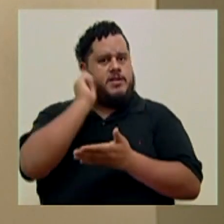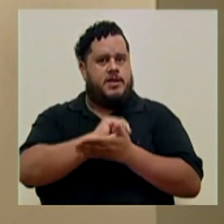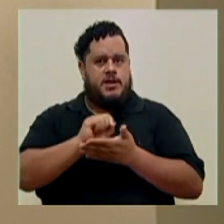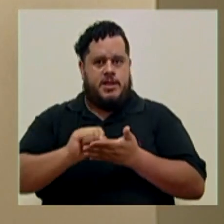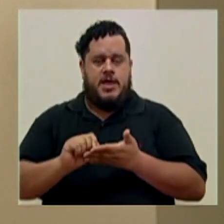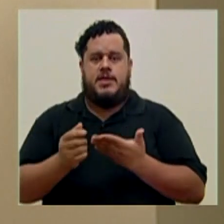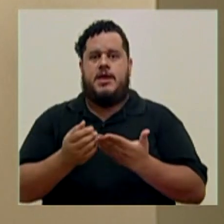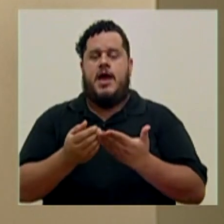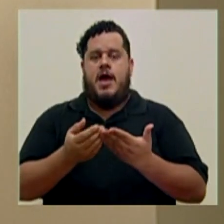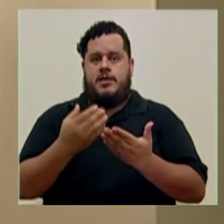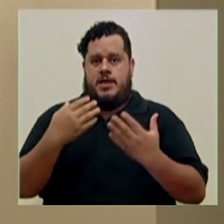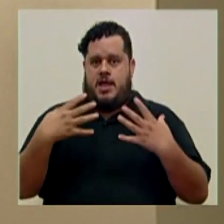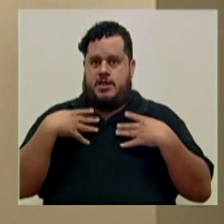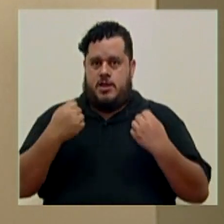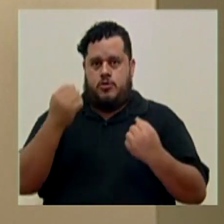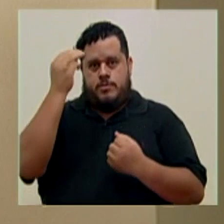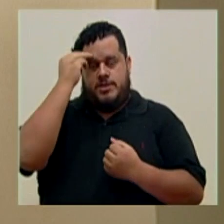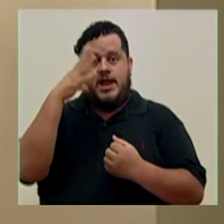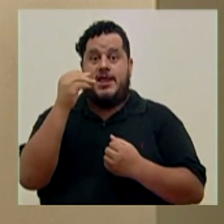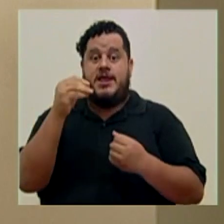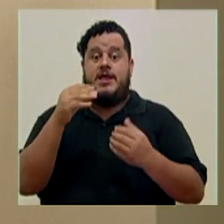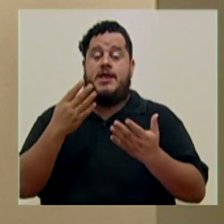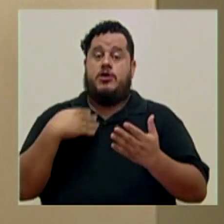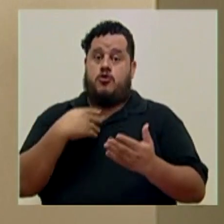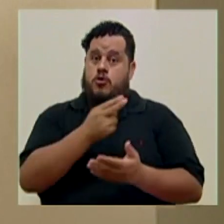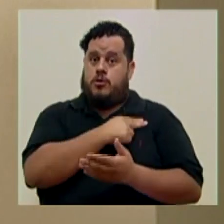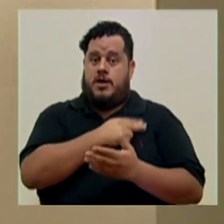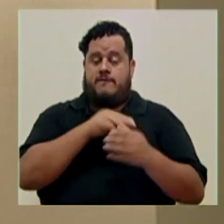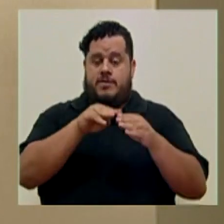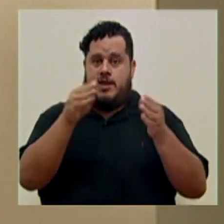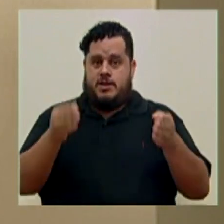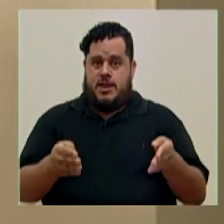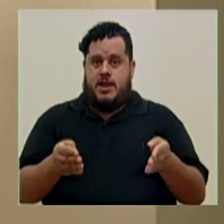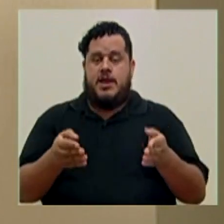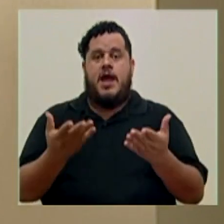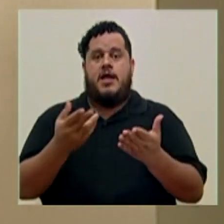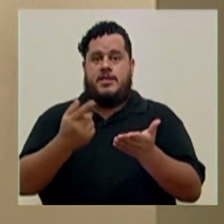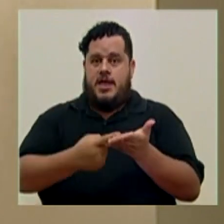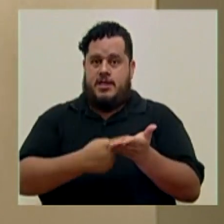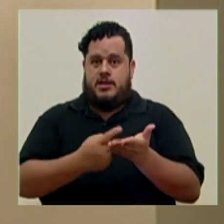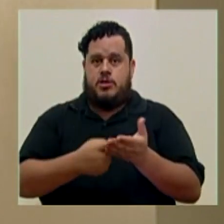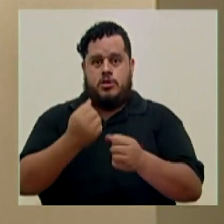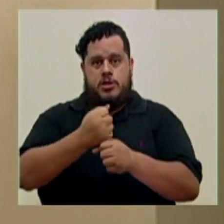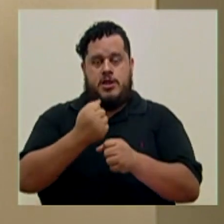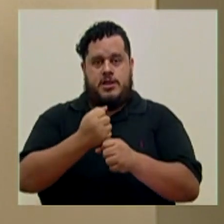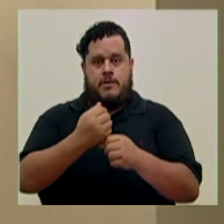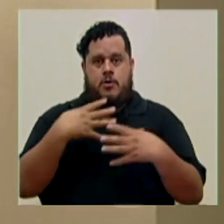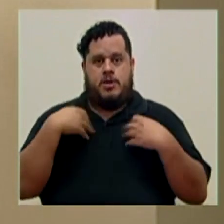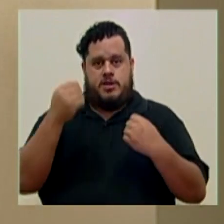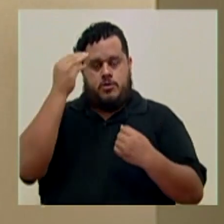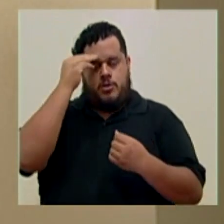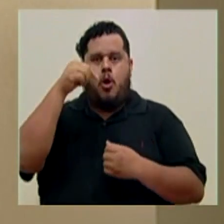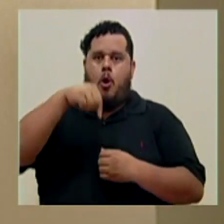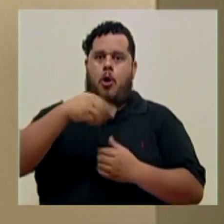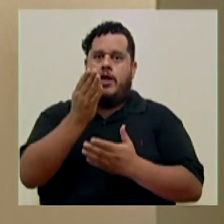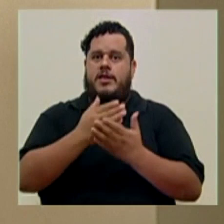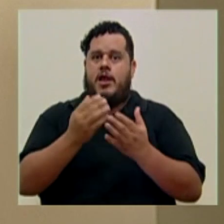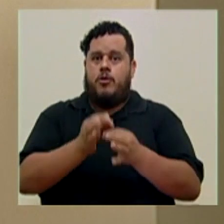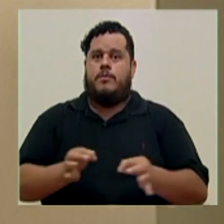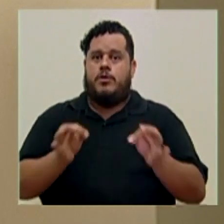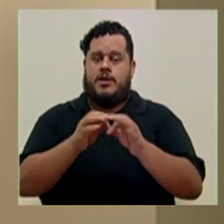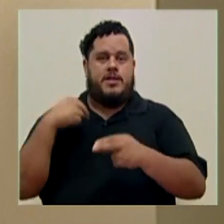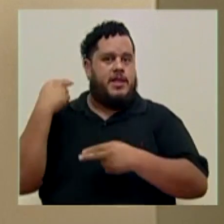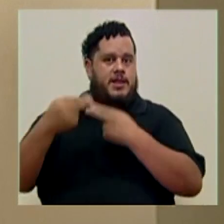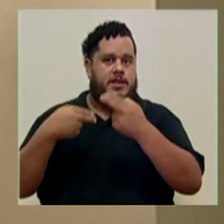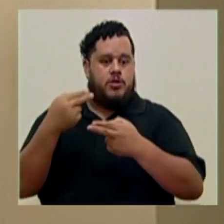Mesa Técnica Operativa de Salud Mental y Apoyo Psicosocial. Hoy hemos tenido un hito importante en nuestra historia, es la presentación de